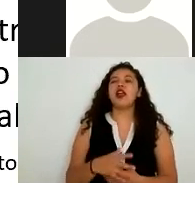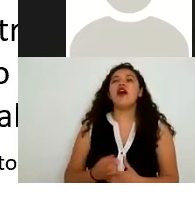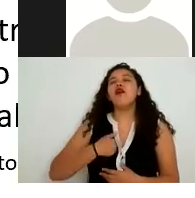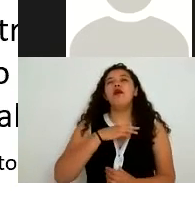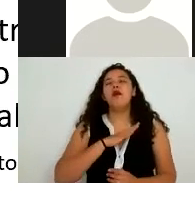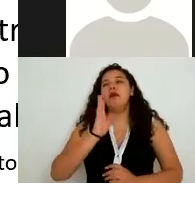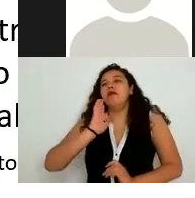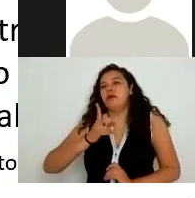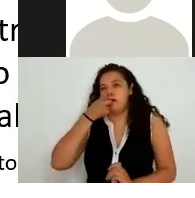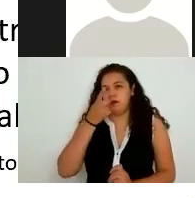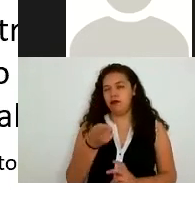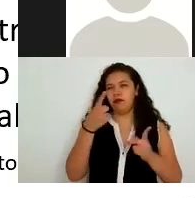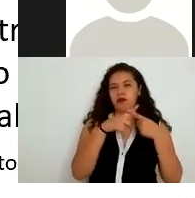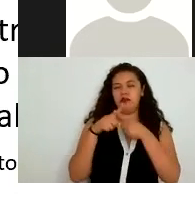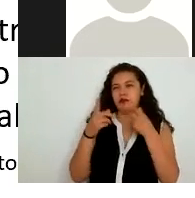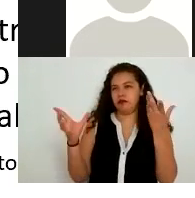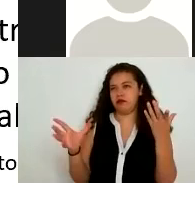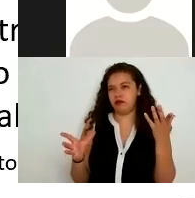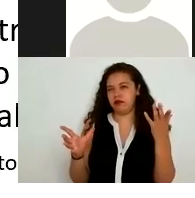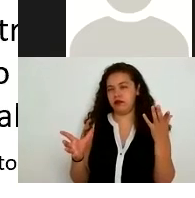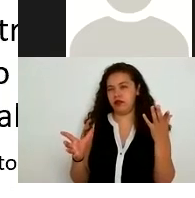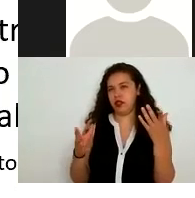en múltiples ocasiones a lo largo del curso